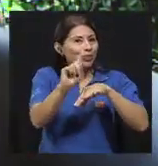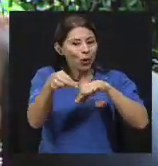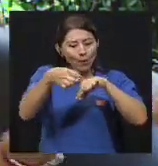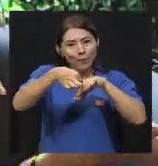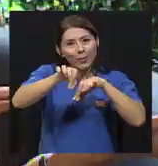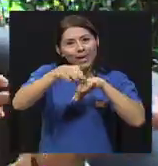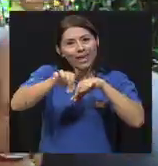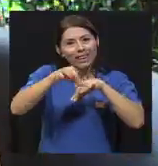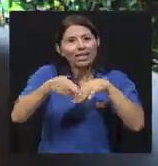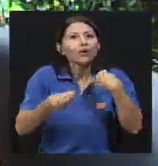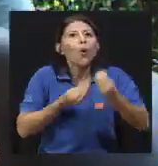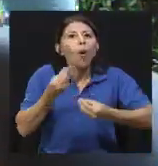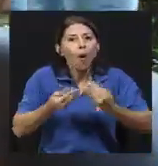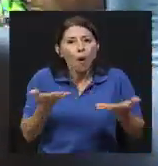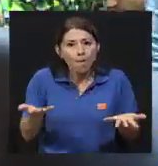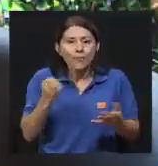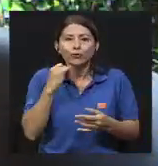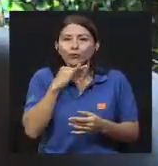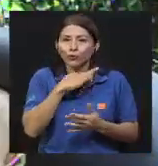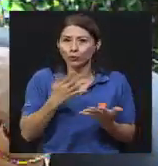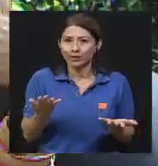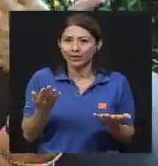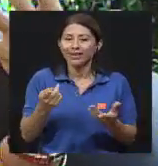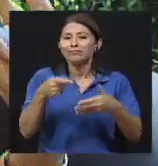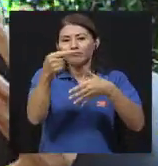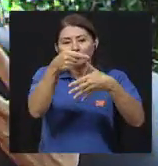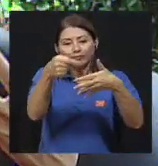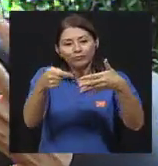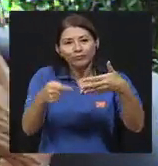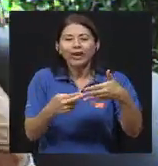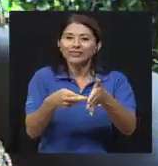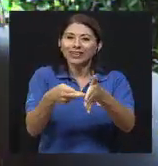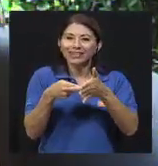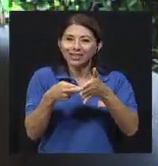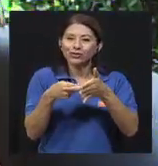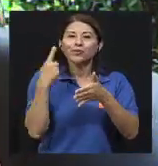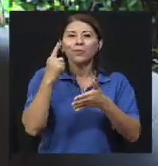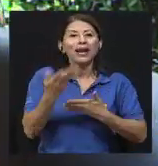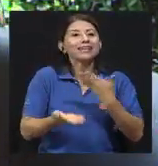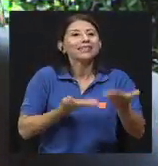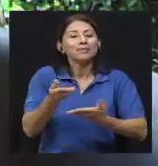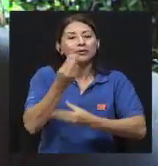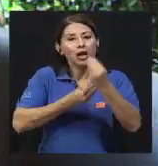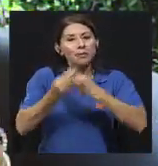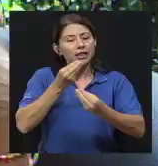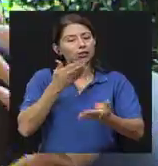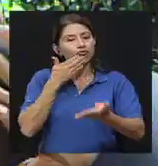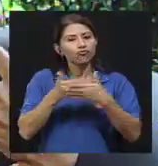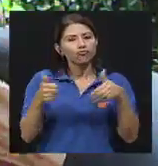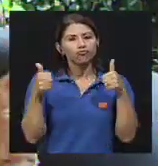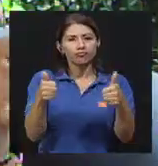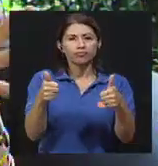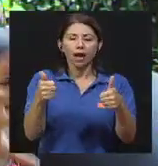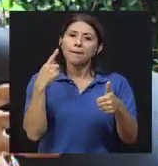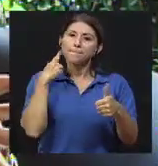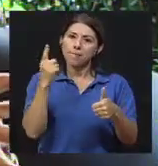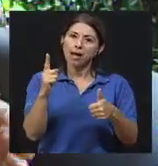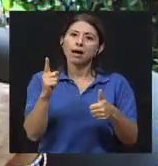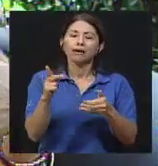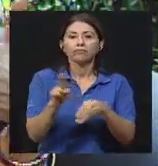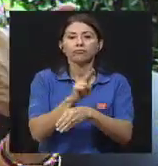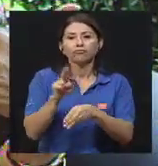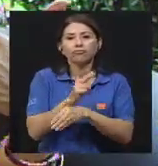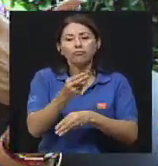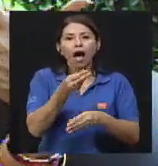la suciedad si no hay pintura por medio? Entonces, son una serie de requisitos que hay para que los servicios de alimentación sean óptimos en el